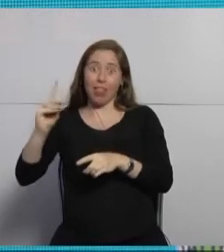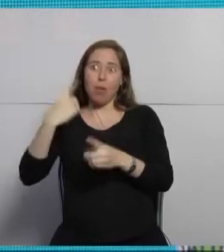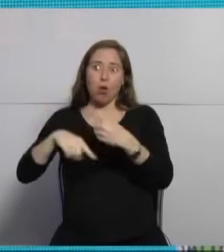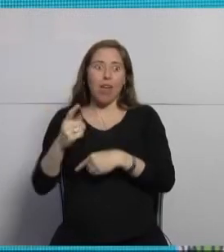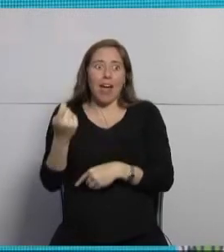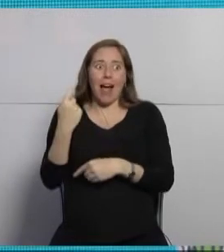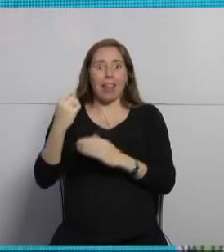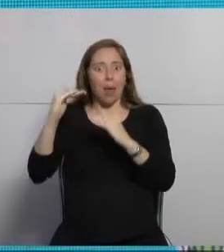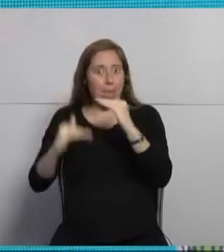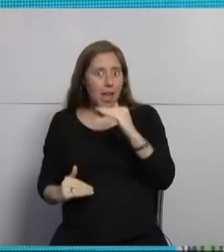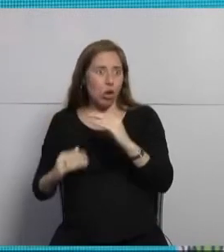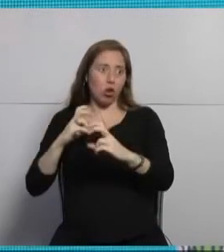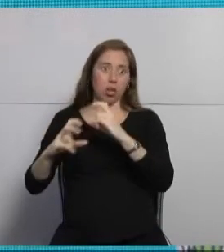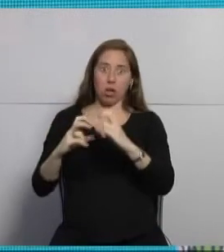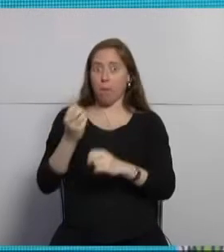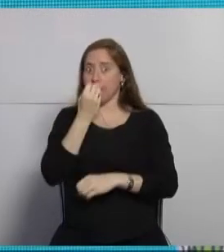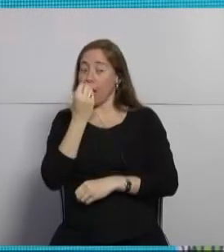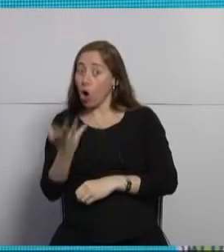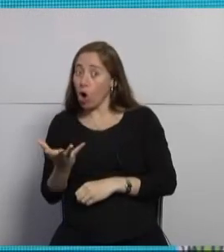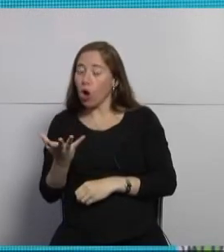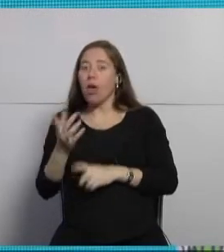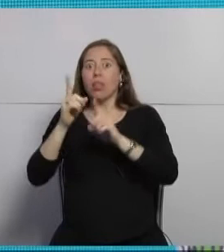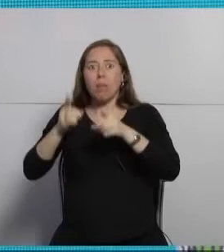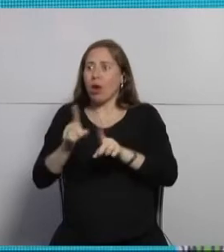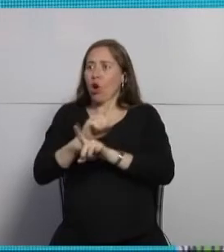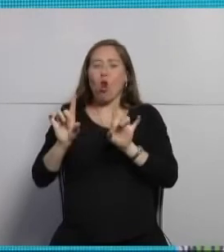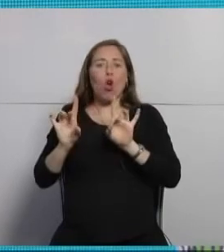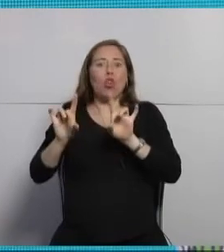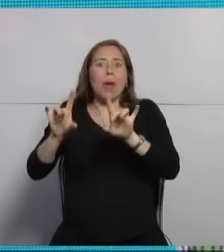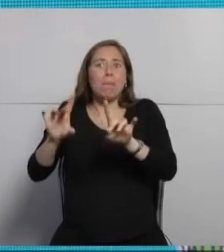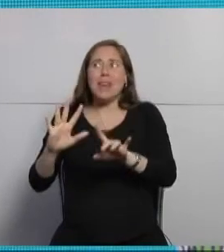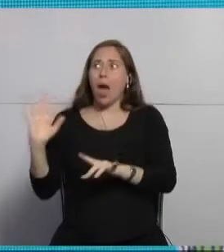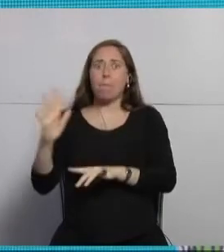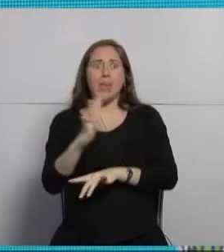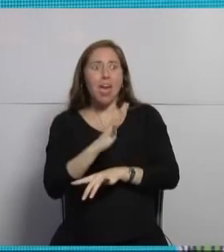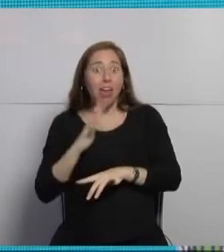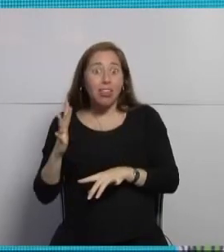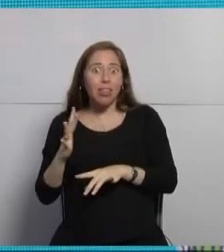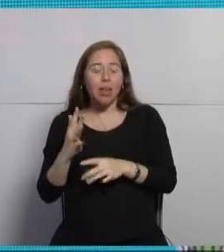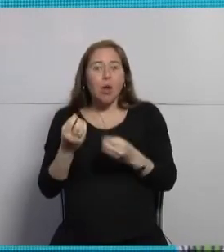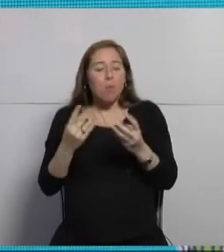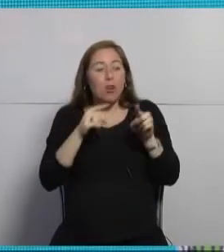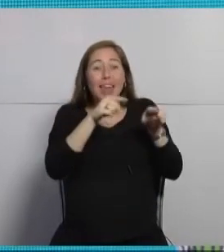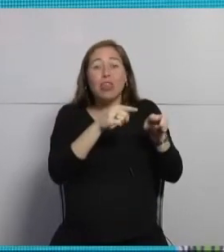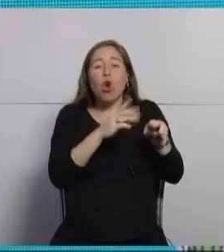de energía se consigue que sea amigable con el medio ambiente porque no tiene productos digamos que sean